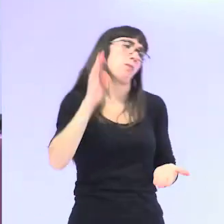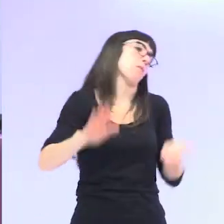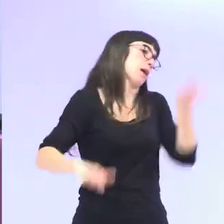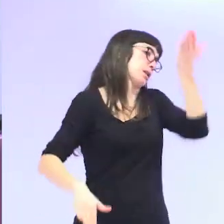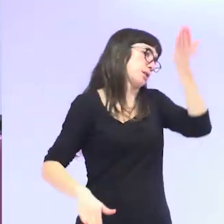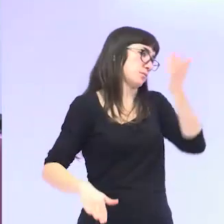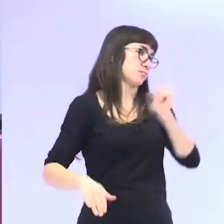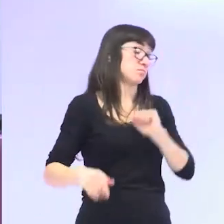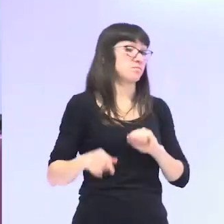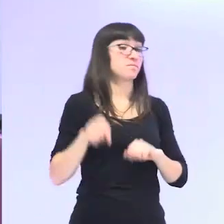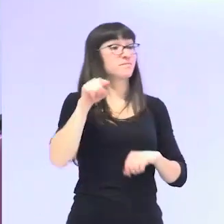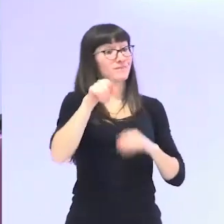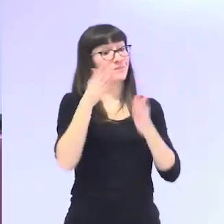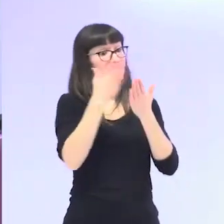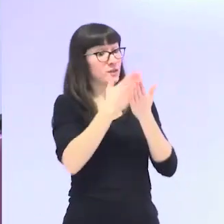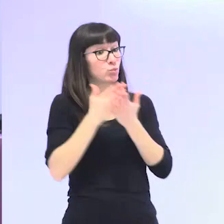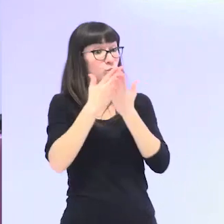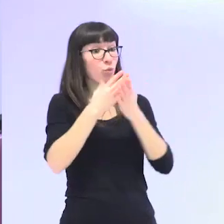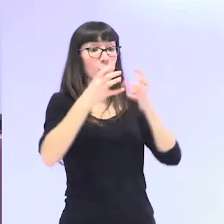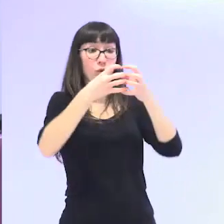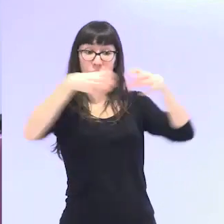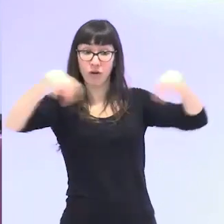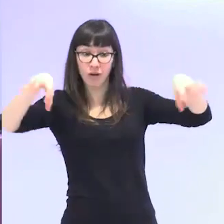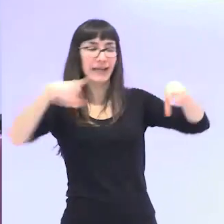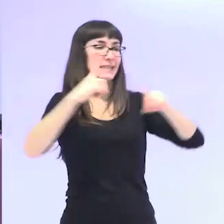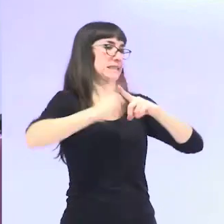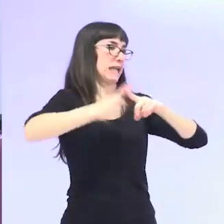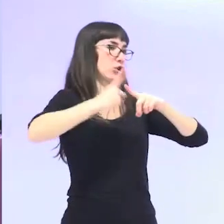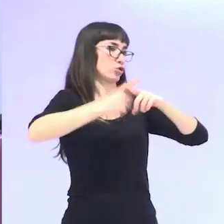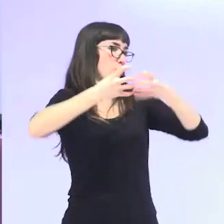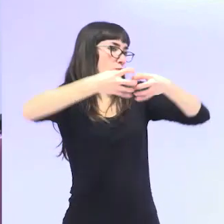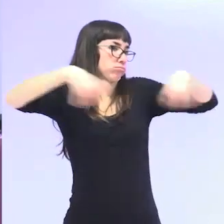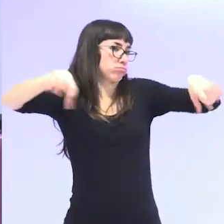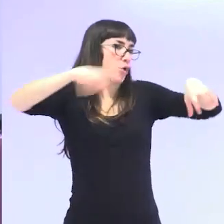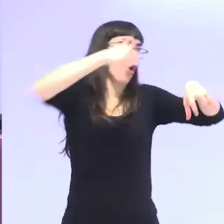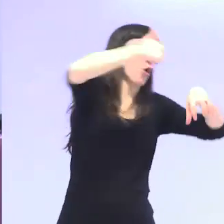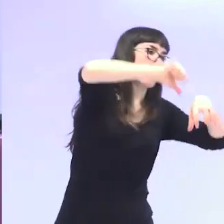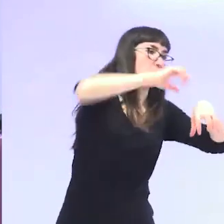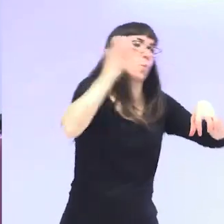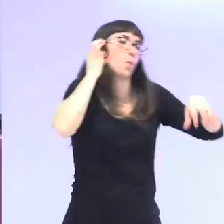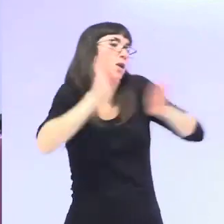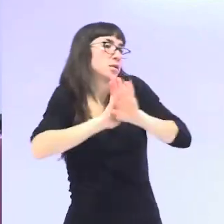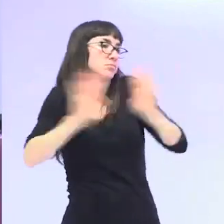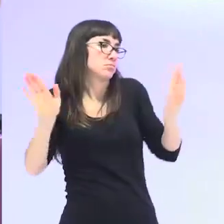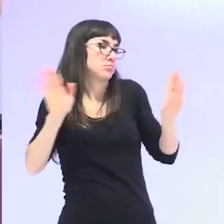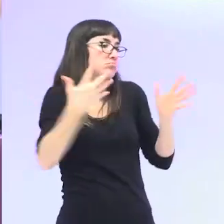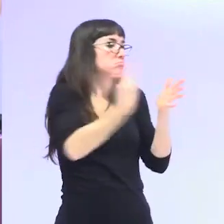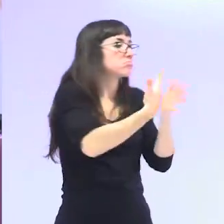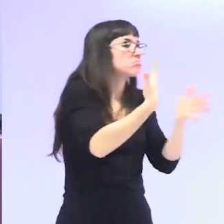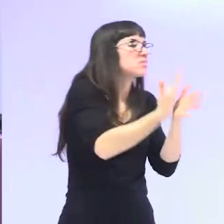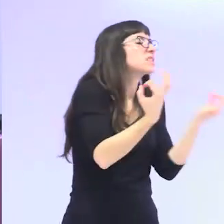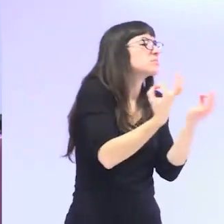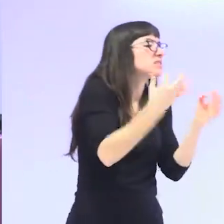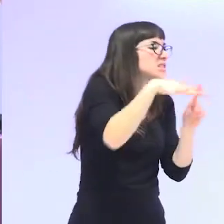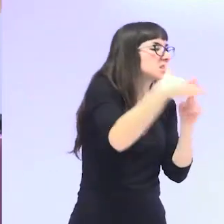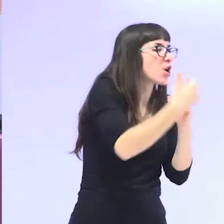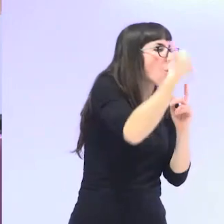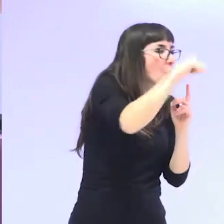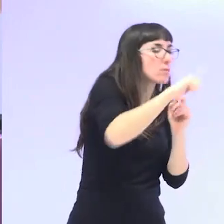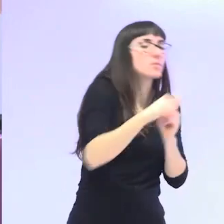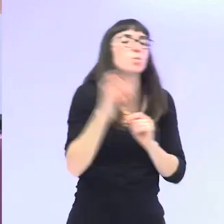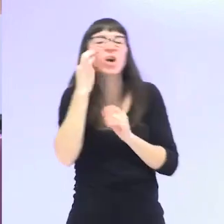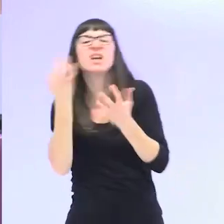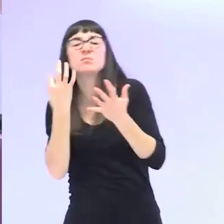Bien. Eso es un estudio por sexo. Eso lo único que nos está diciendo es que le pasa a los hombres y que le pasa a las mujeres pero no por qué.